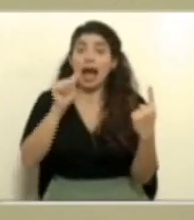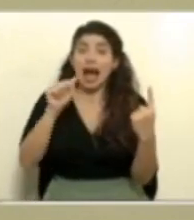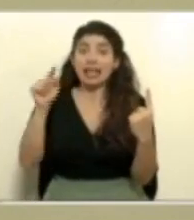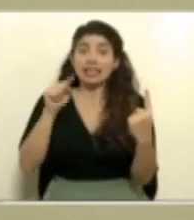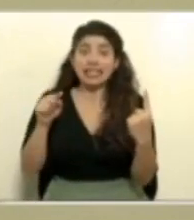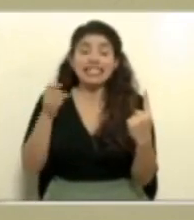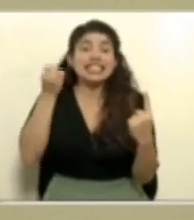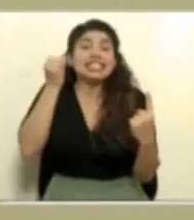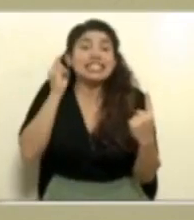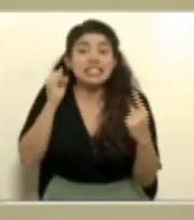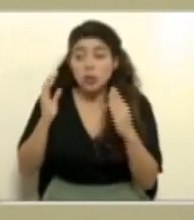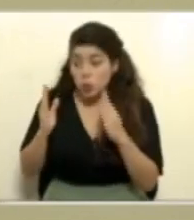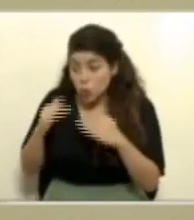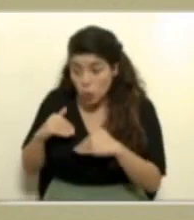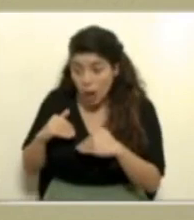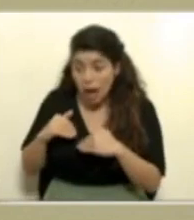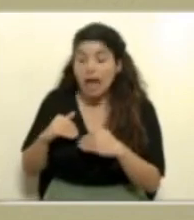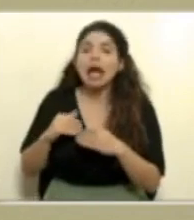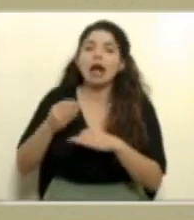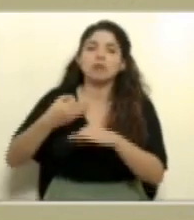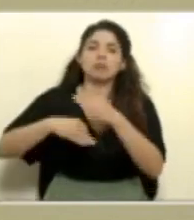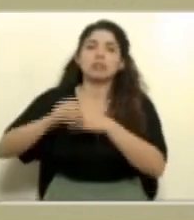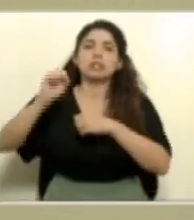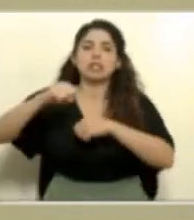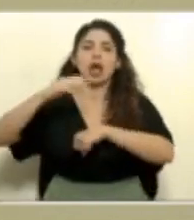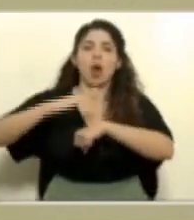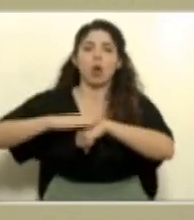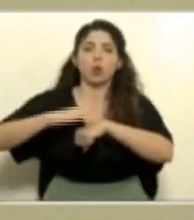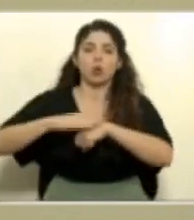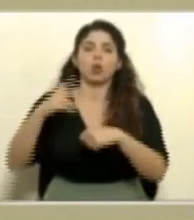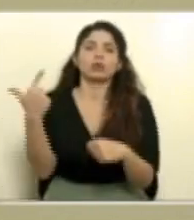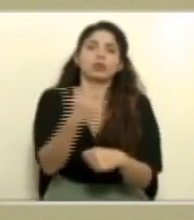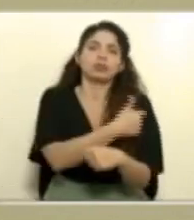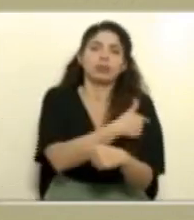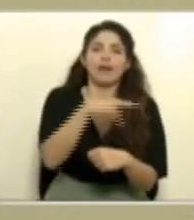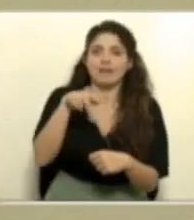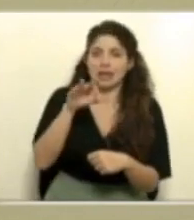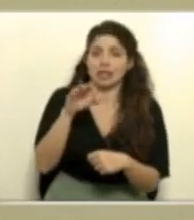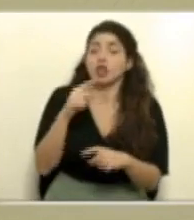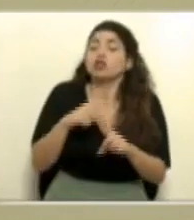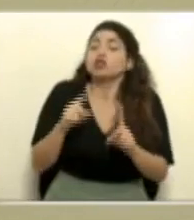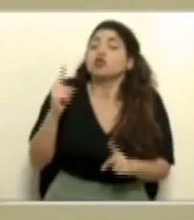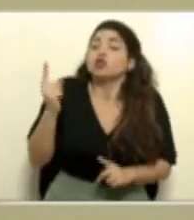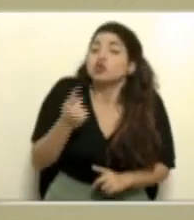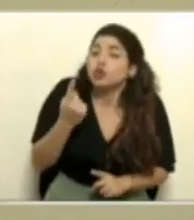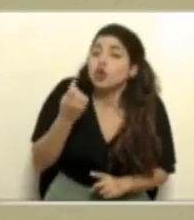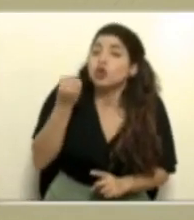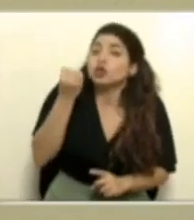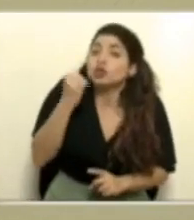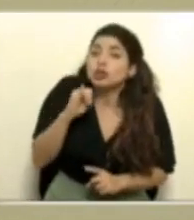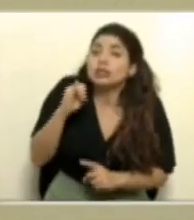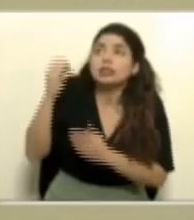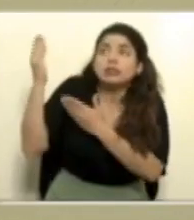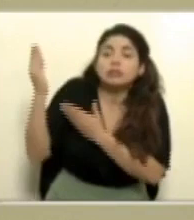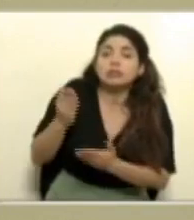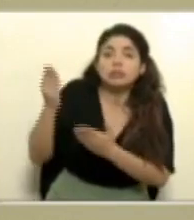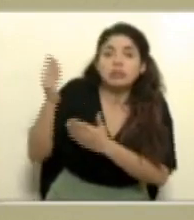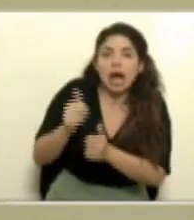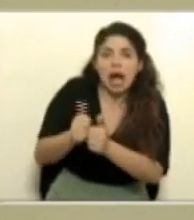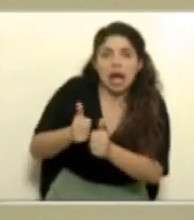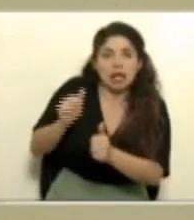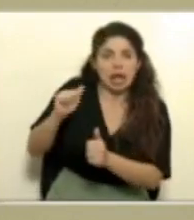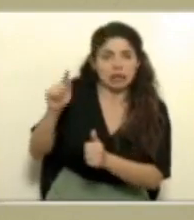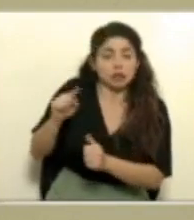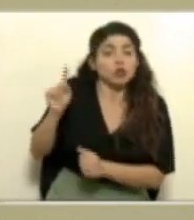AstraZeneca, se autoriza que se coloque Pfizer. Si fuera que hay un problema con el retraso de envíos de vacuna de